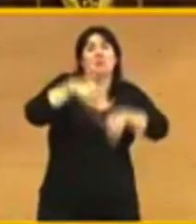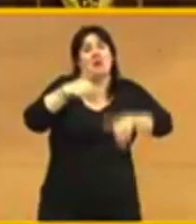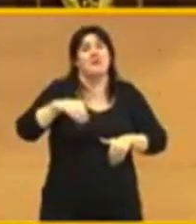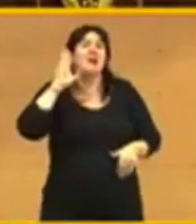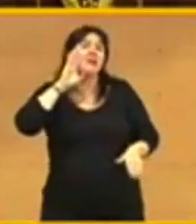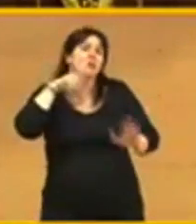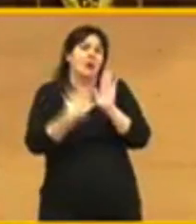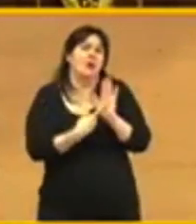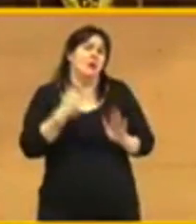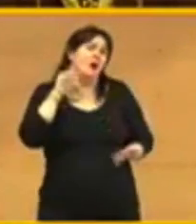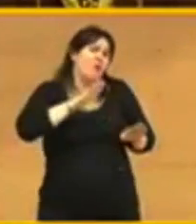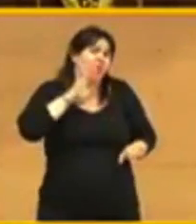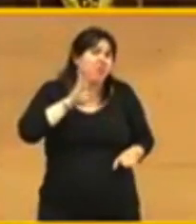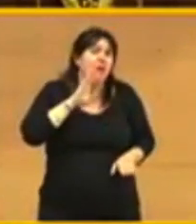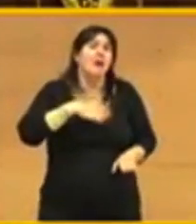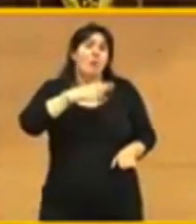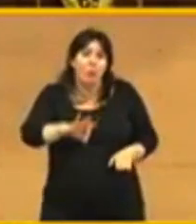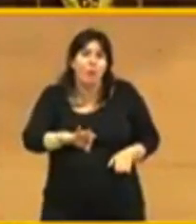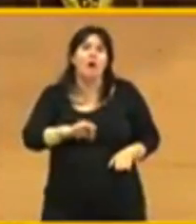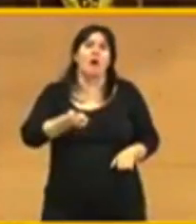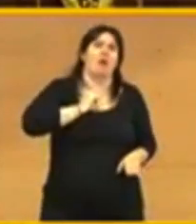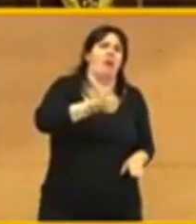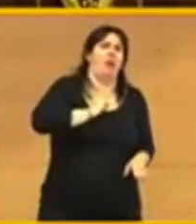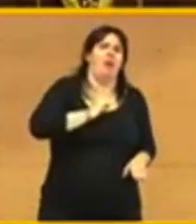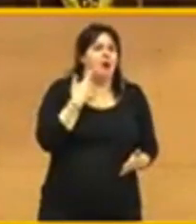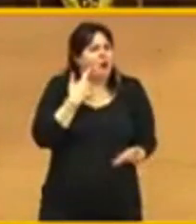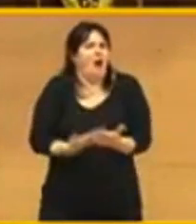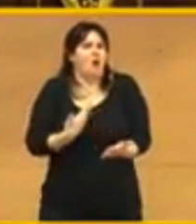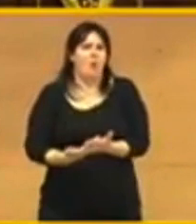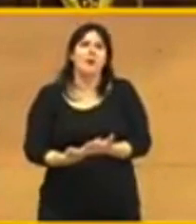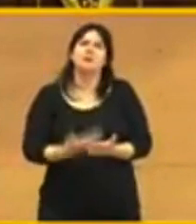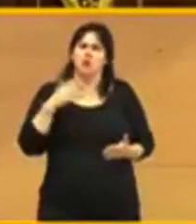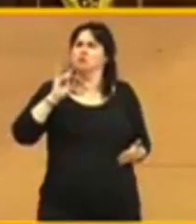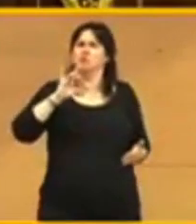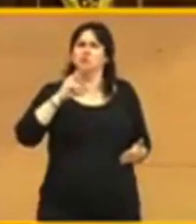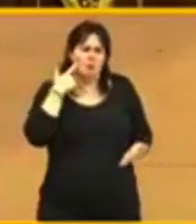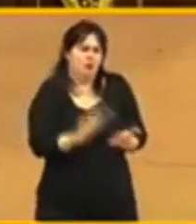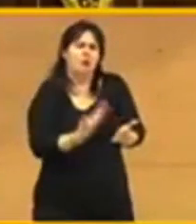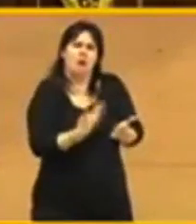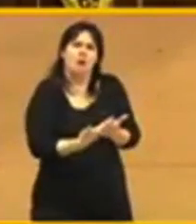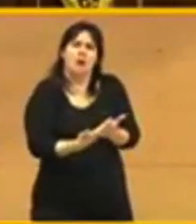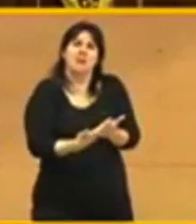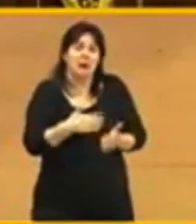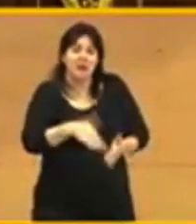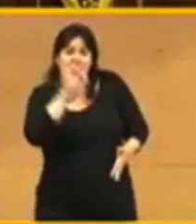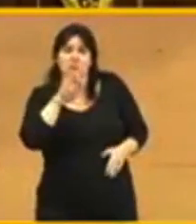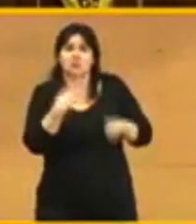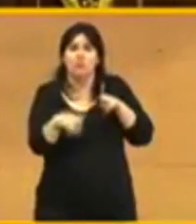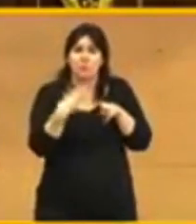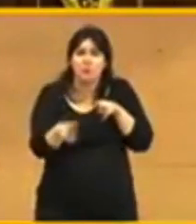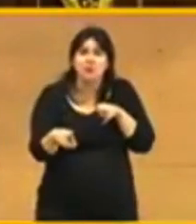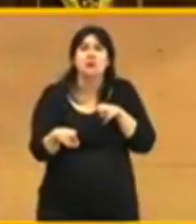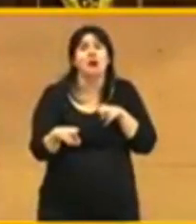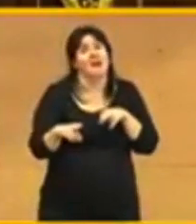puede ser esgrimido como argumento para legitimar ninguna decisión política y, mucho menos,